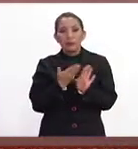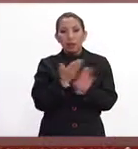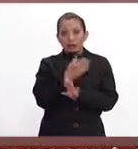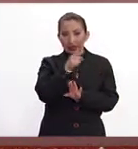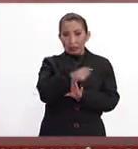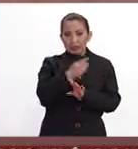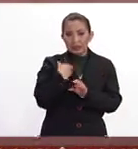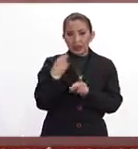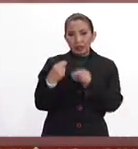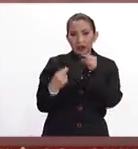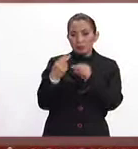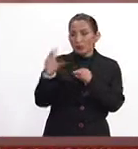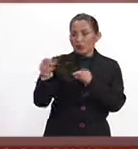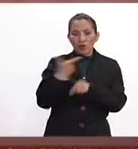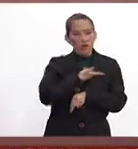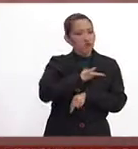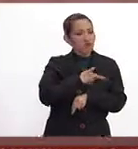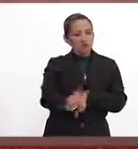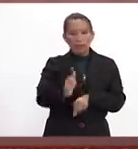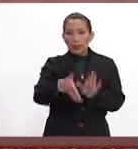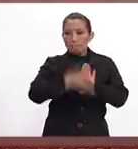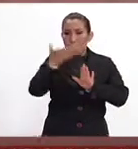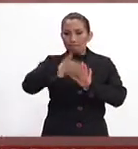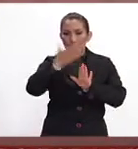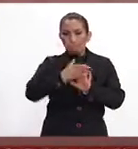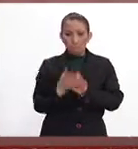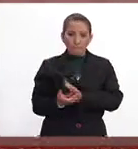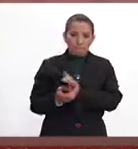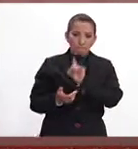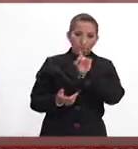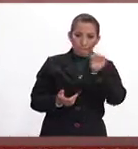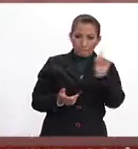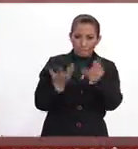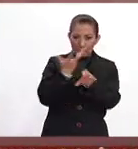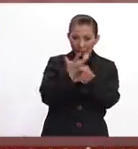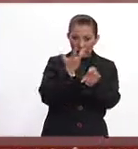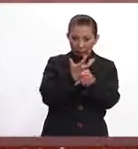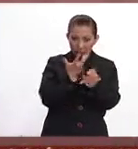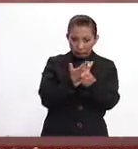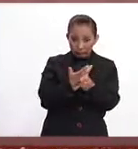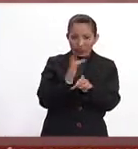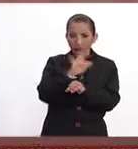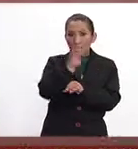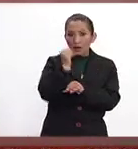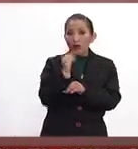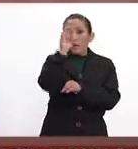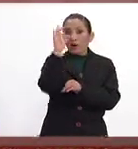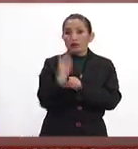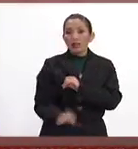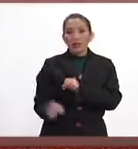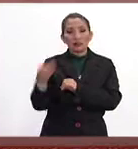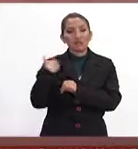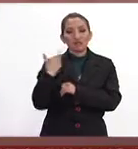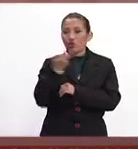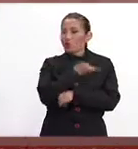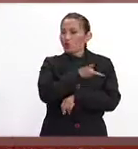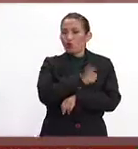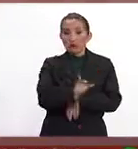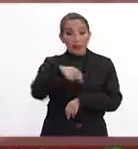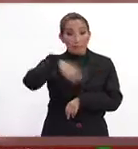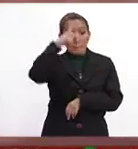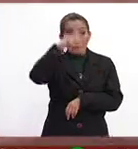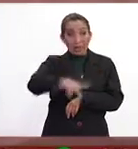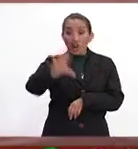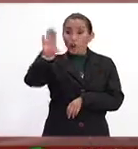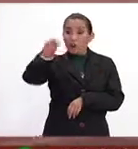estos son los niveles de desaprobación del muro. A la derecha tienen el dato de Estados Unidos, ese 59% está en contra y en México